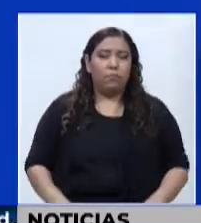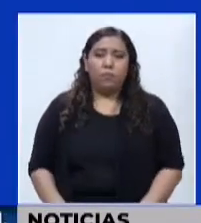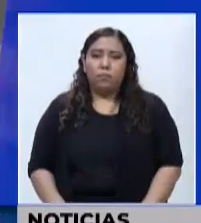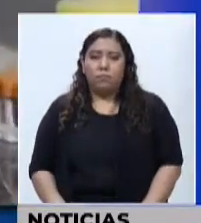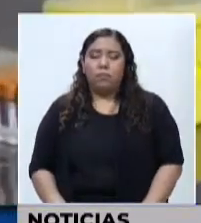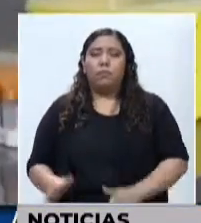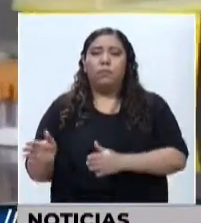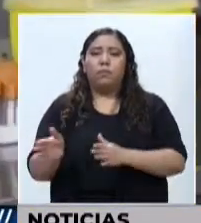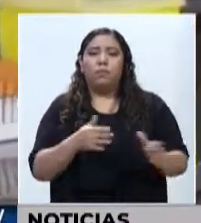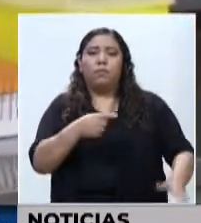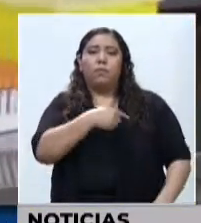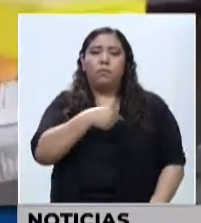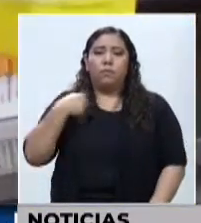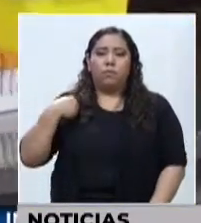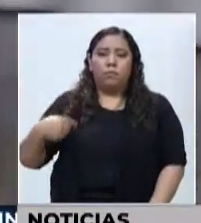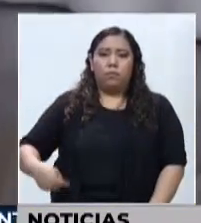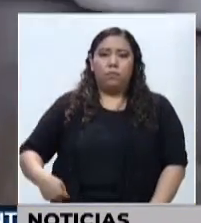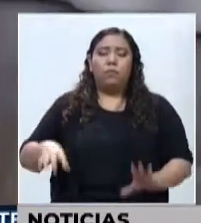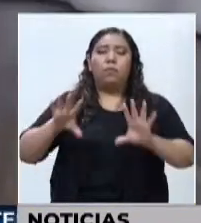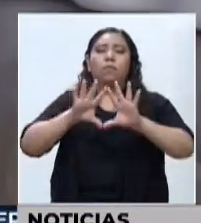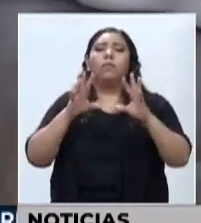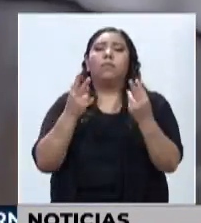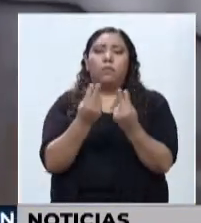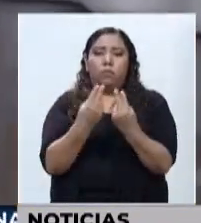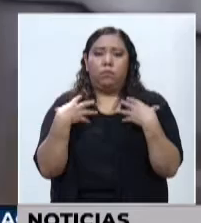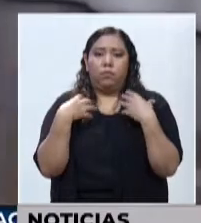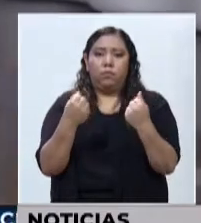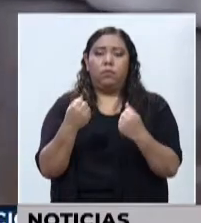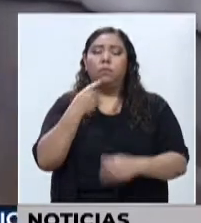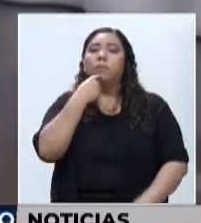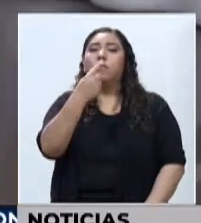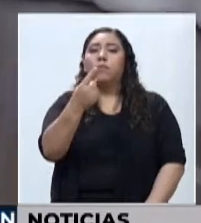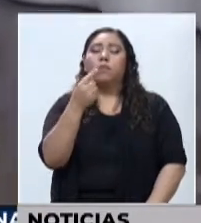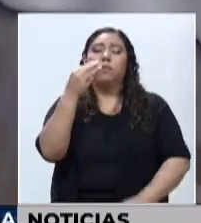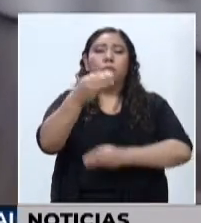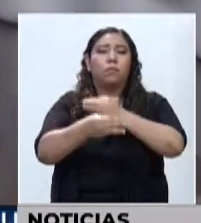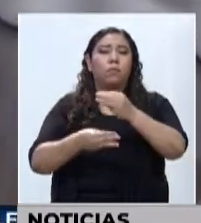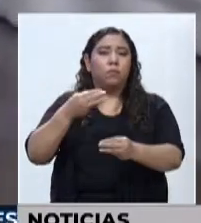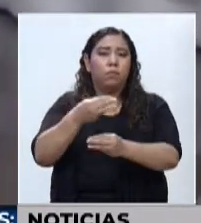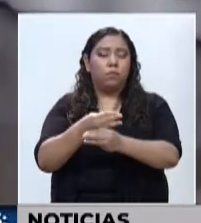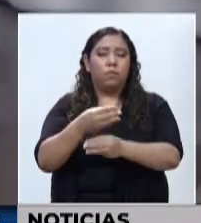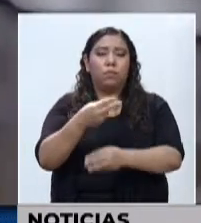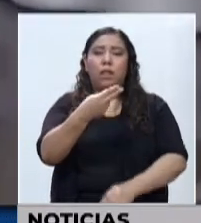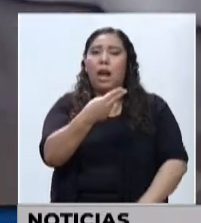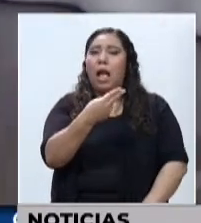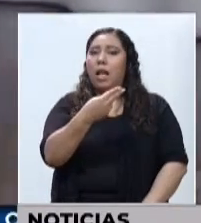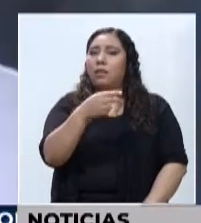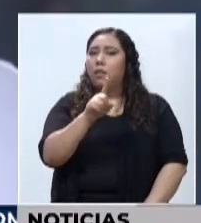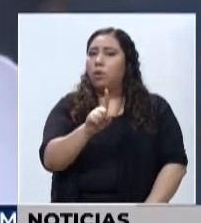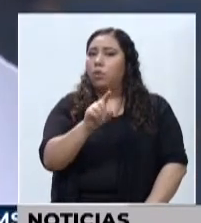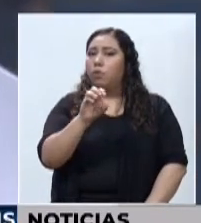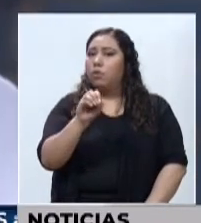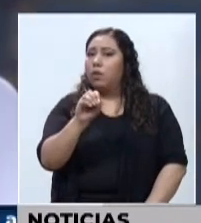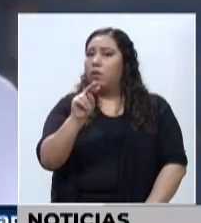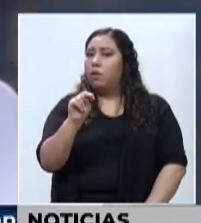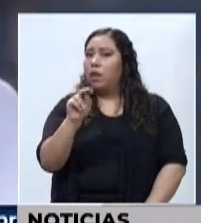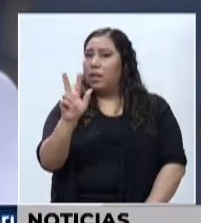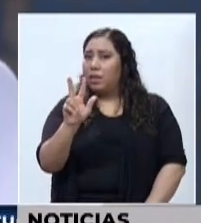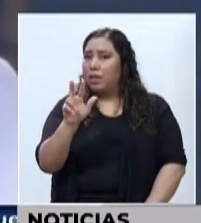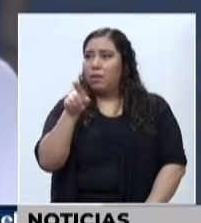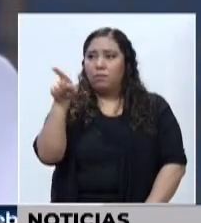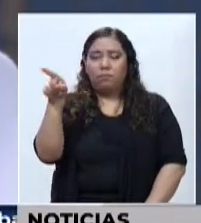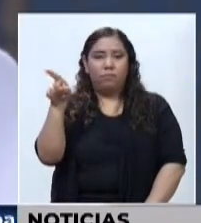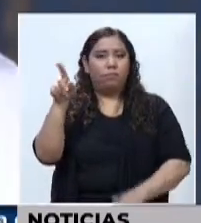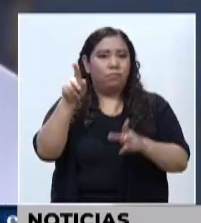En China, la Comisión Nacional de Salud confirmó el primer caso mundial de gripe aviar H10N3 en humanos en este